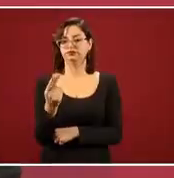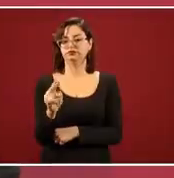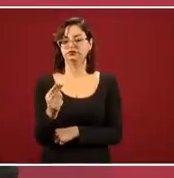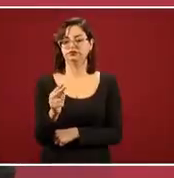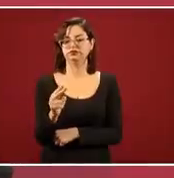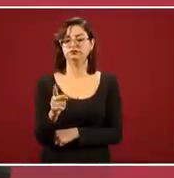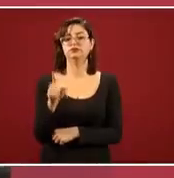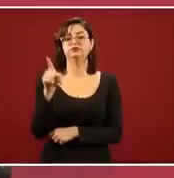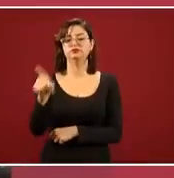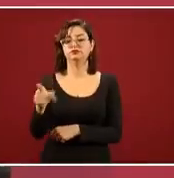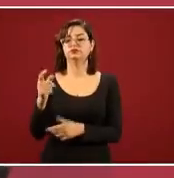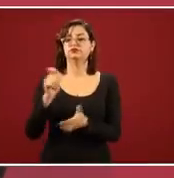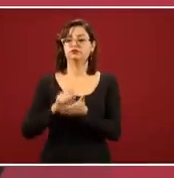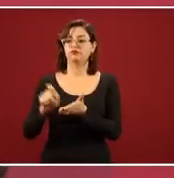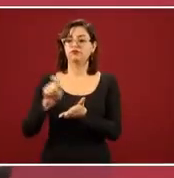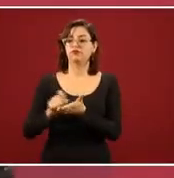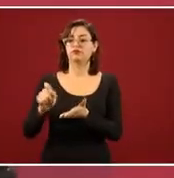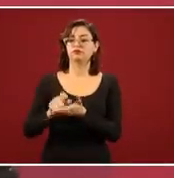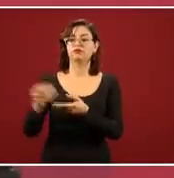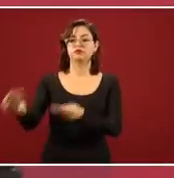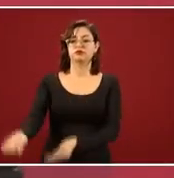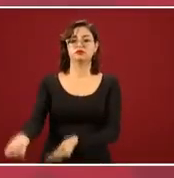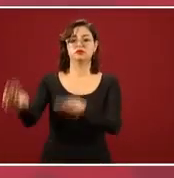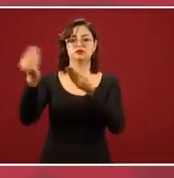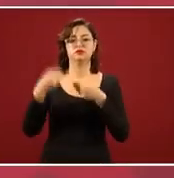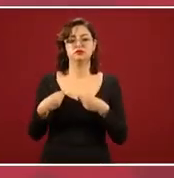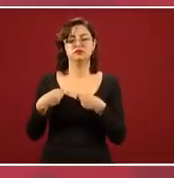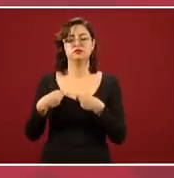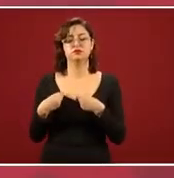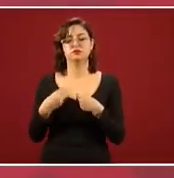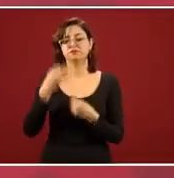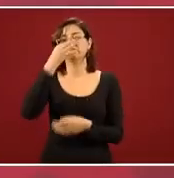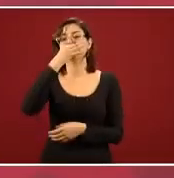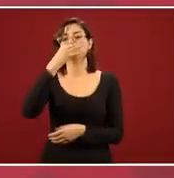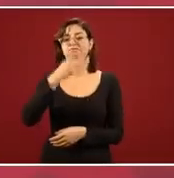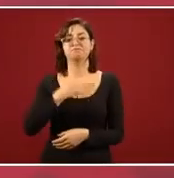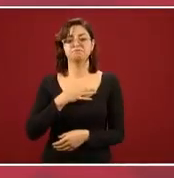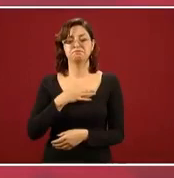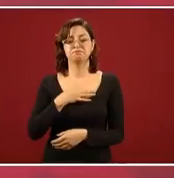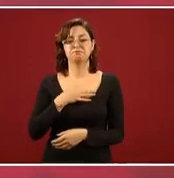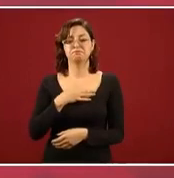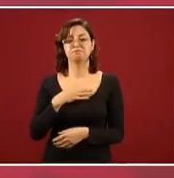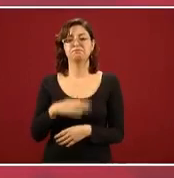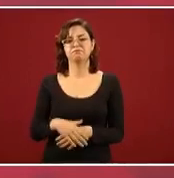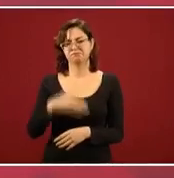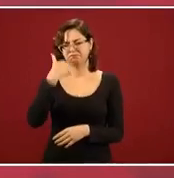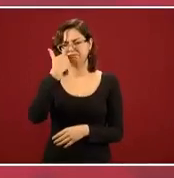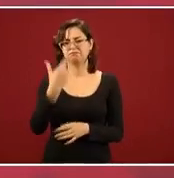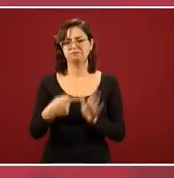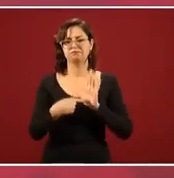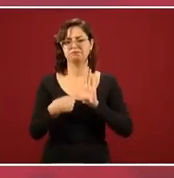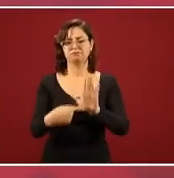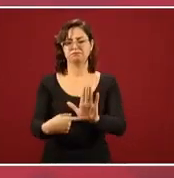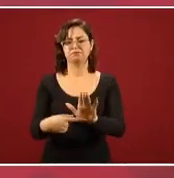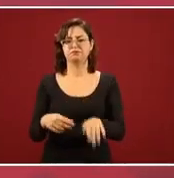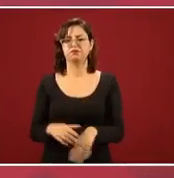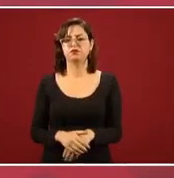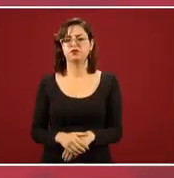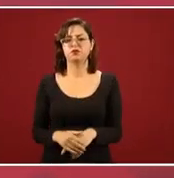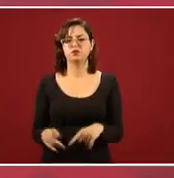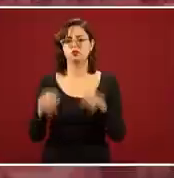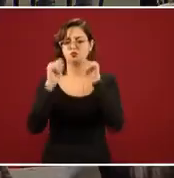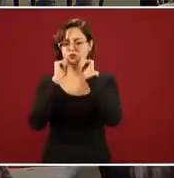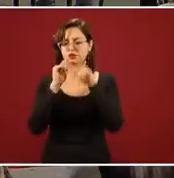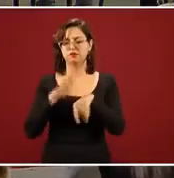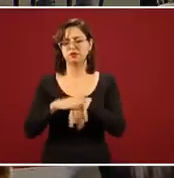mandó una nota que quiero compartir con ustedes, aunque nos lleve un poco de